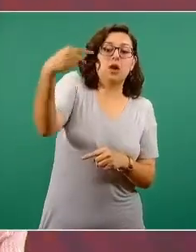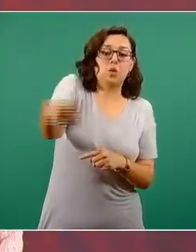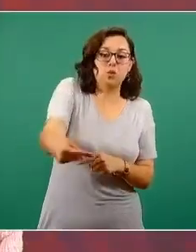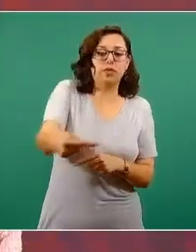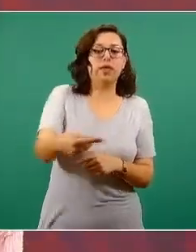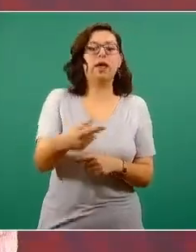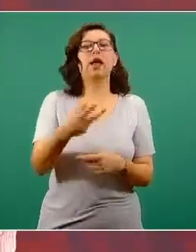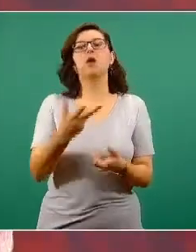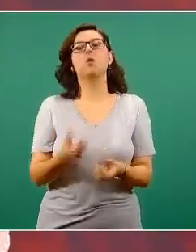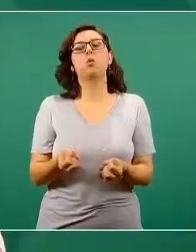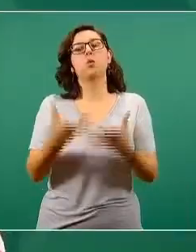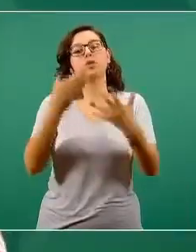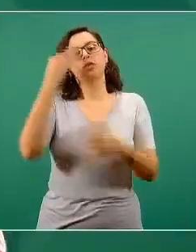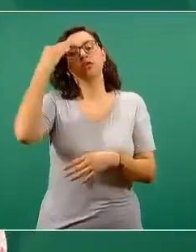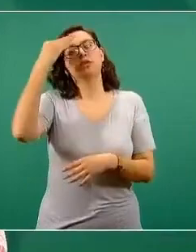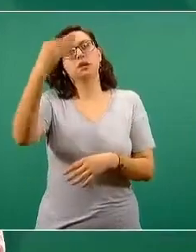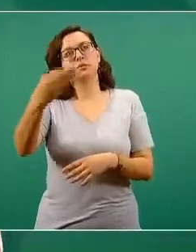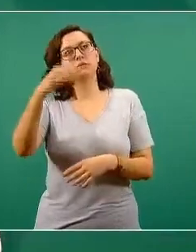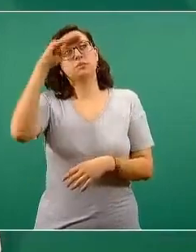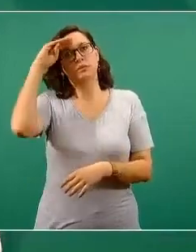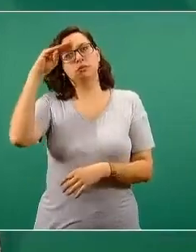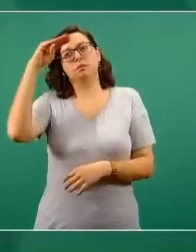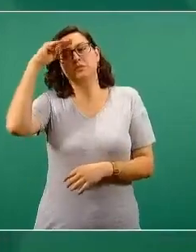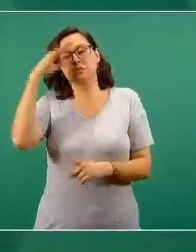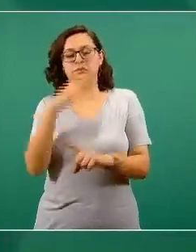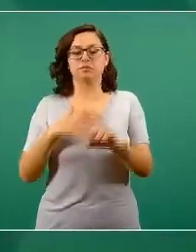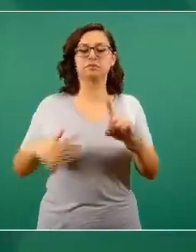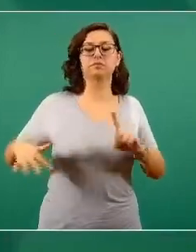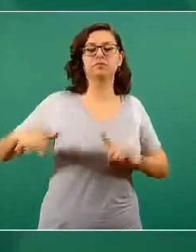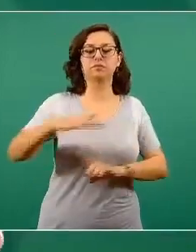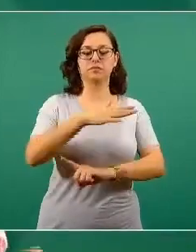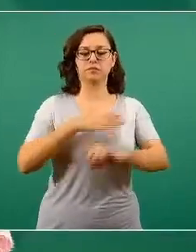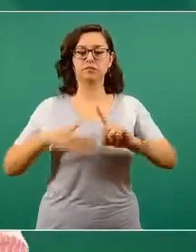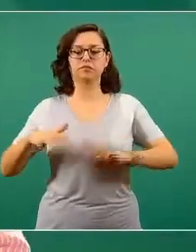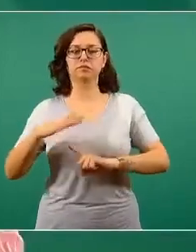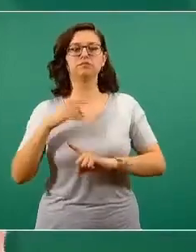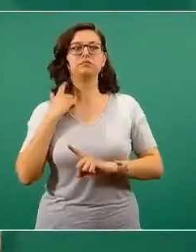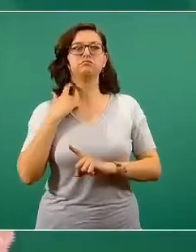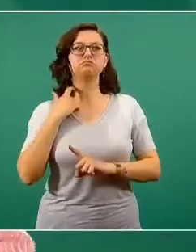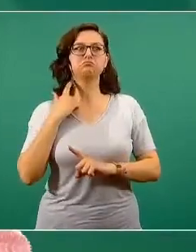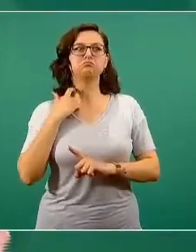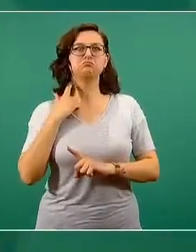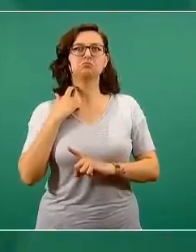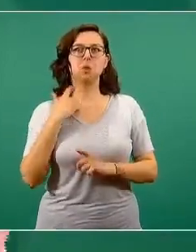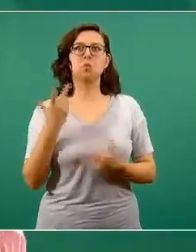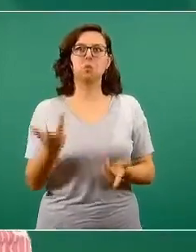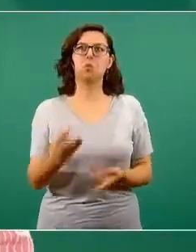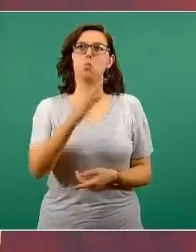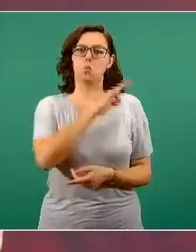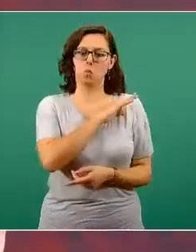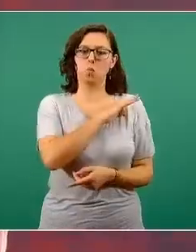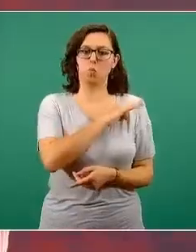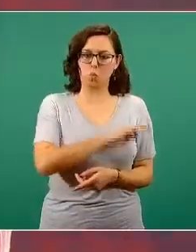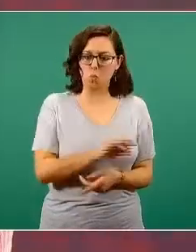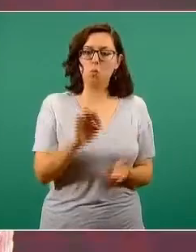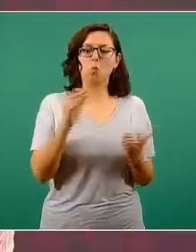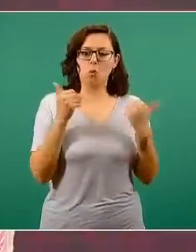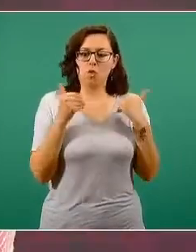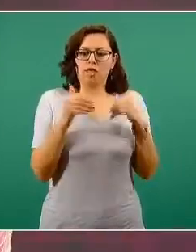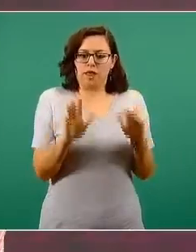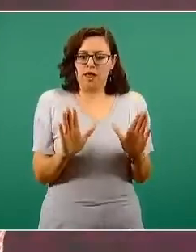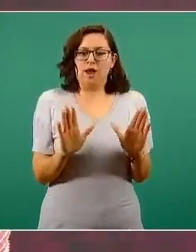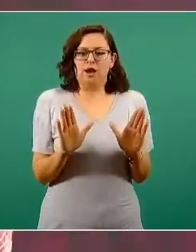evaluó escenarios en donde existía la buena idea en pro de hacerlo